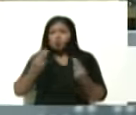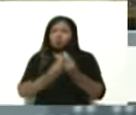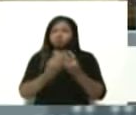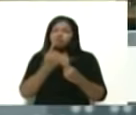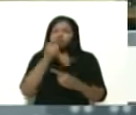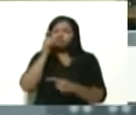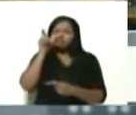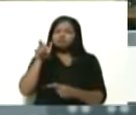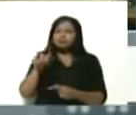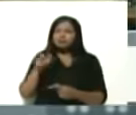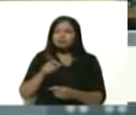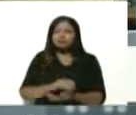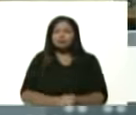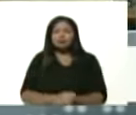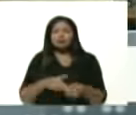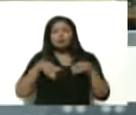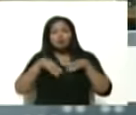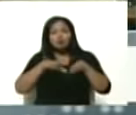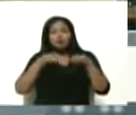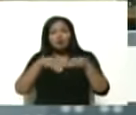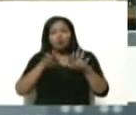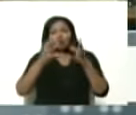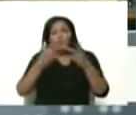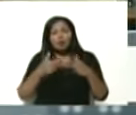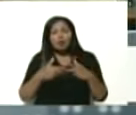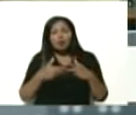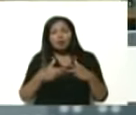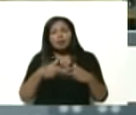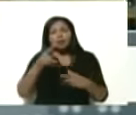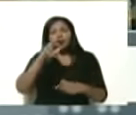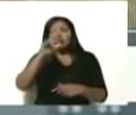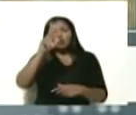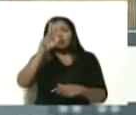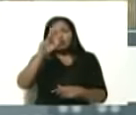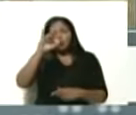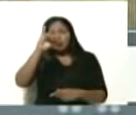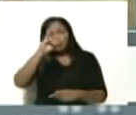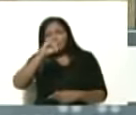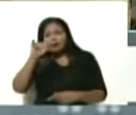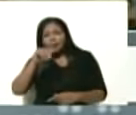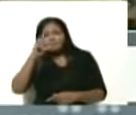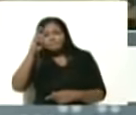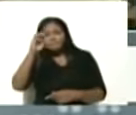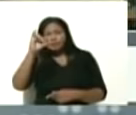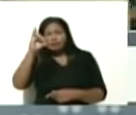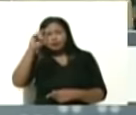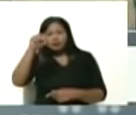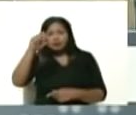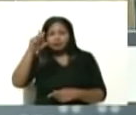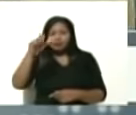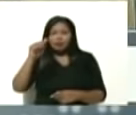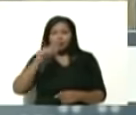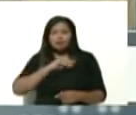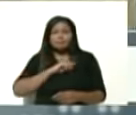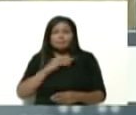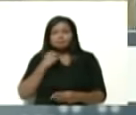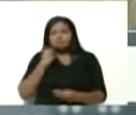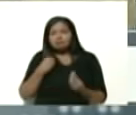miren, Confecciones, en la zona industrial de Ruiz Pineda. Mi saludo a los vecinos de Ruiz Pineda. Mis vecinos.